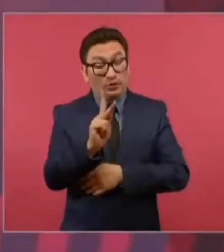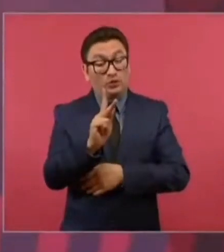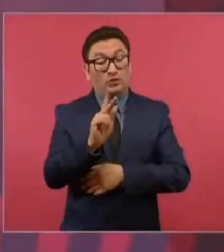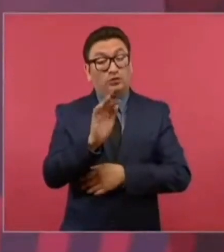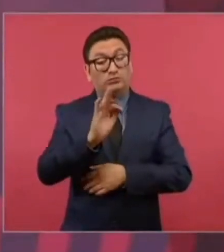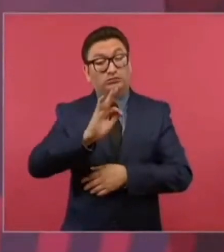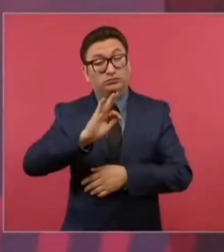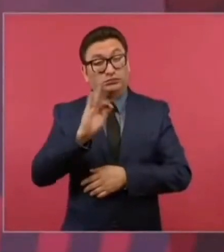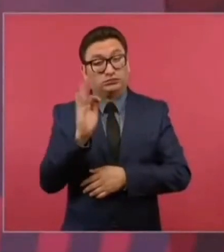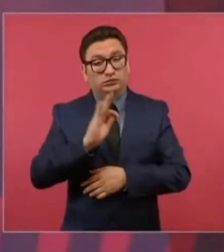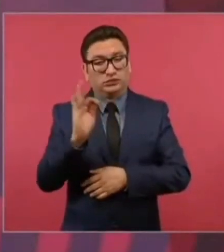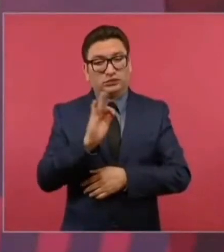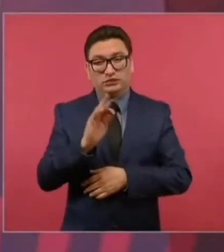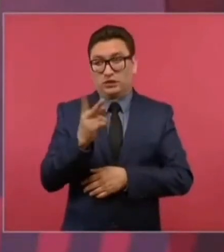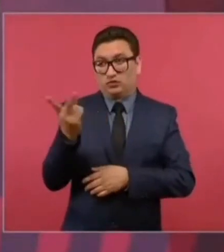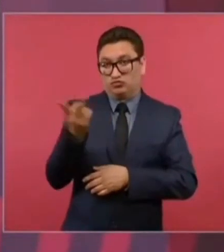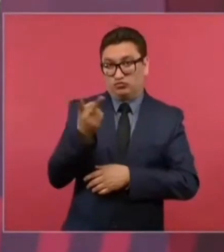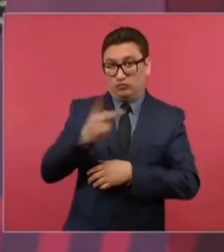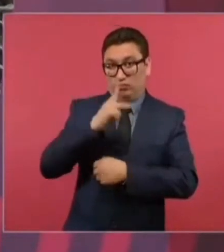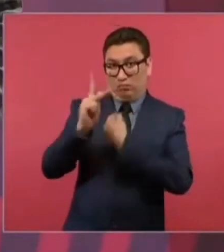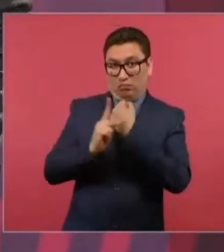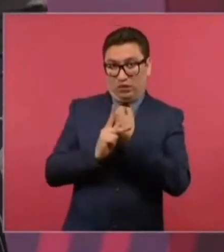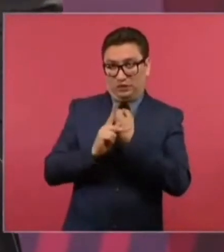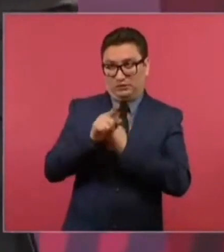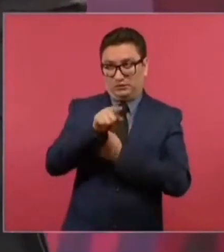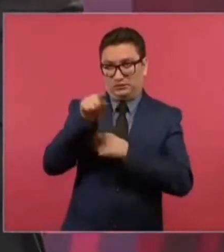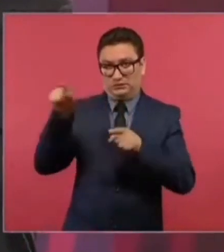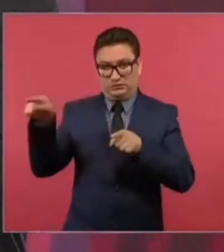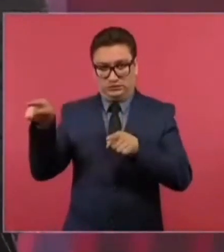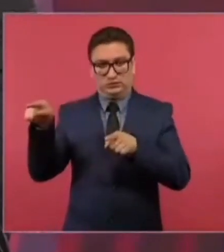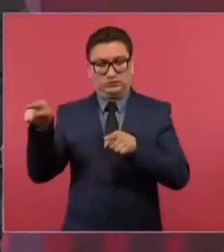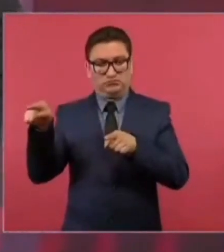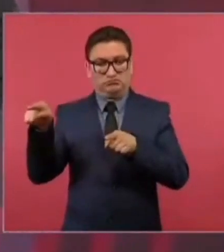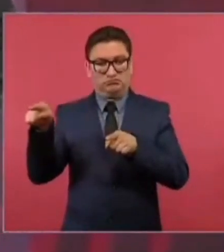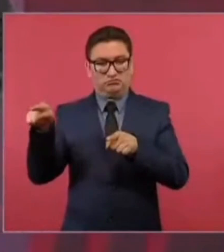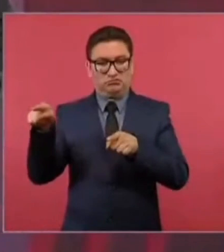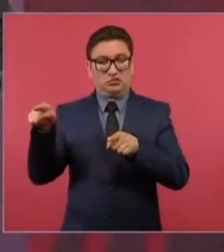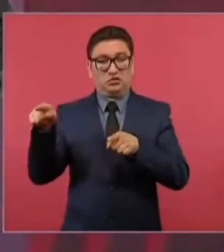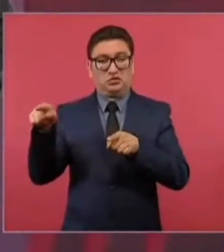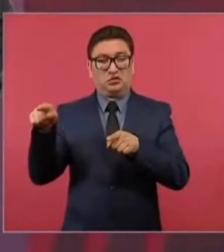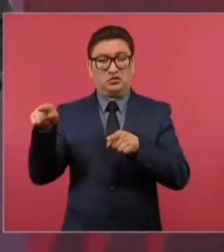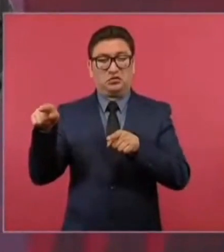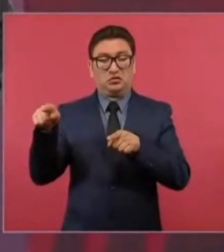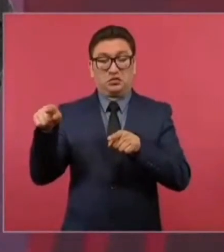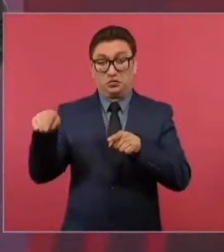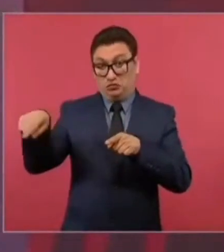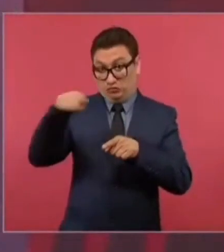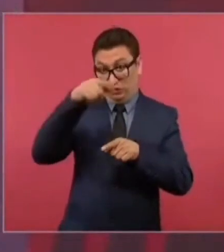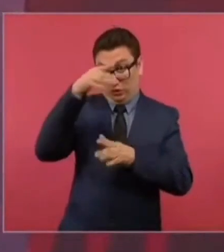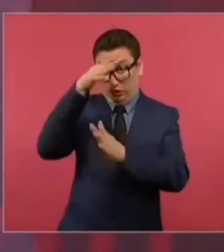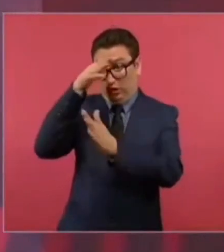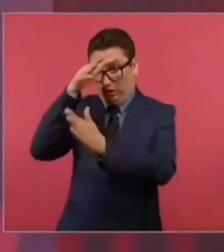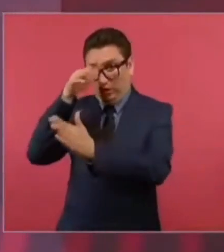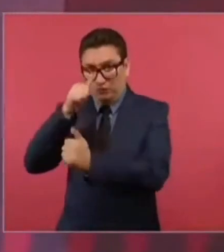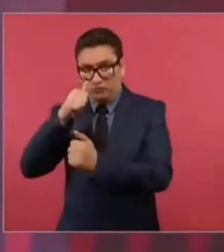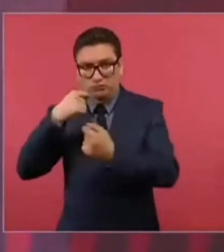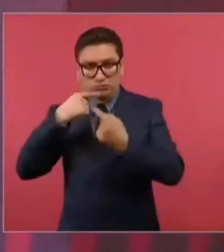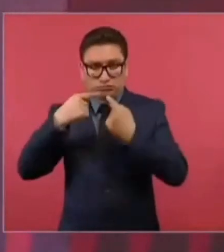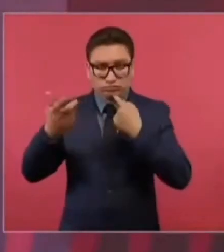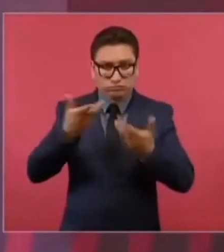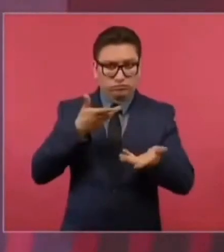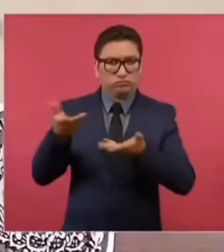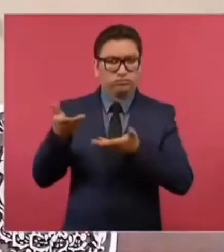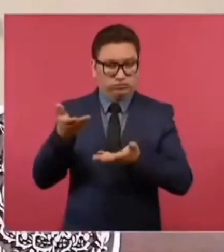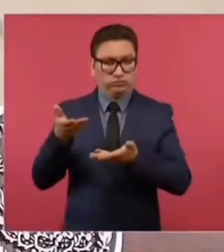en conflicto se ponen de acuerdo y